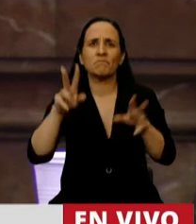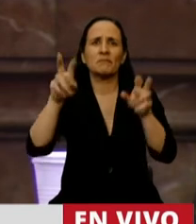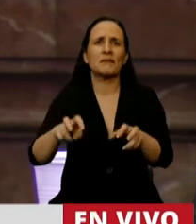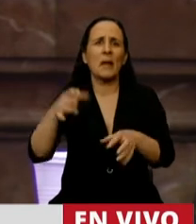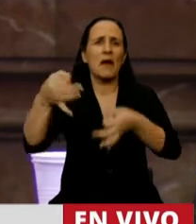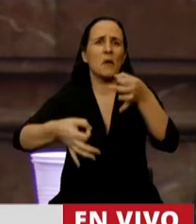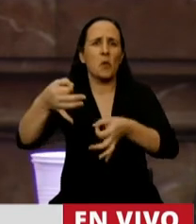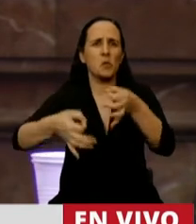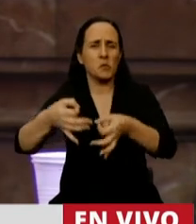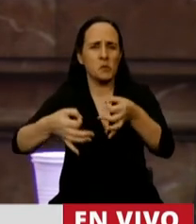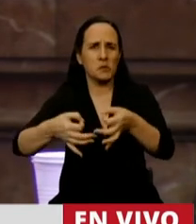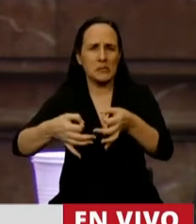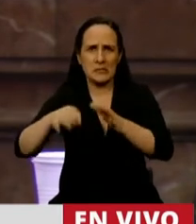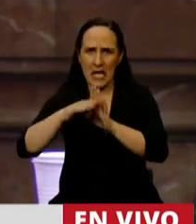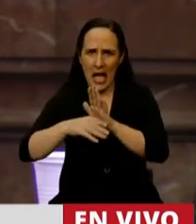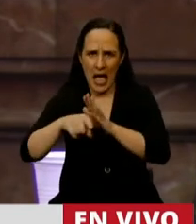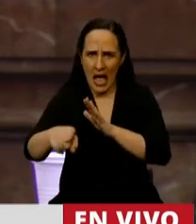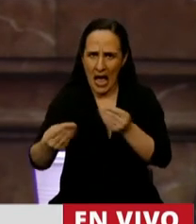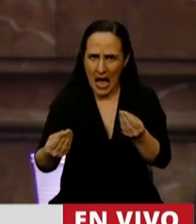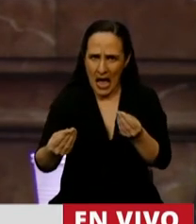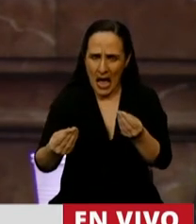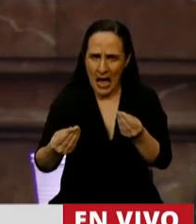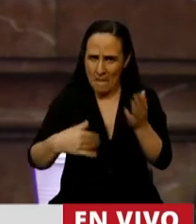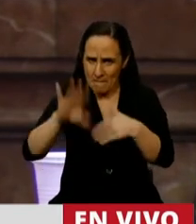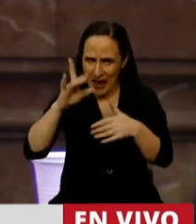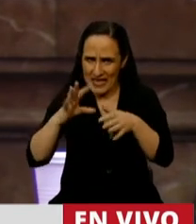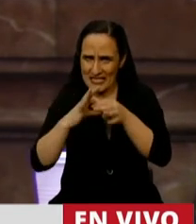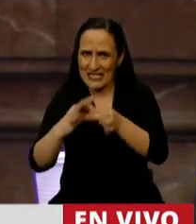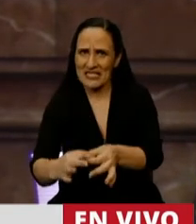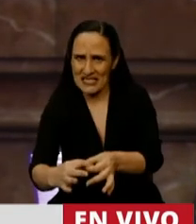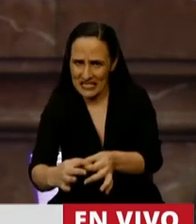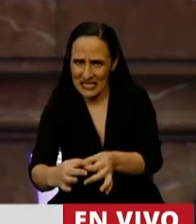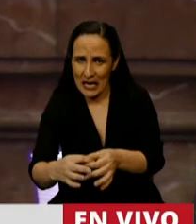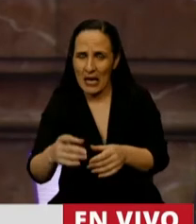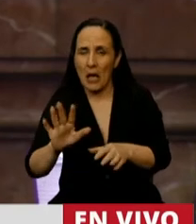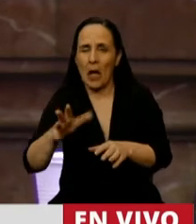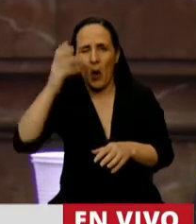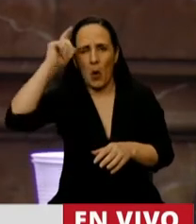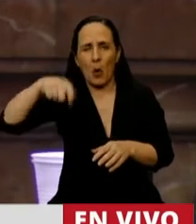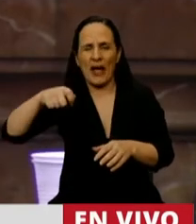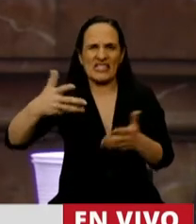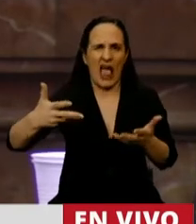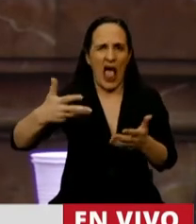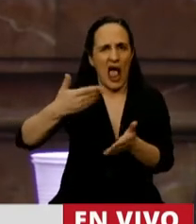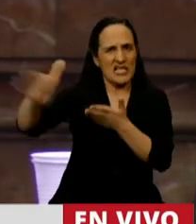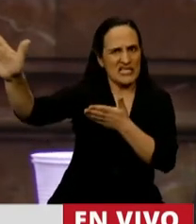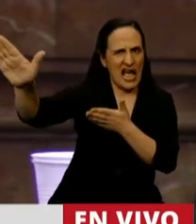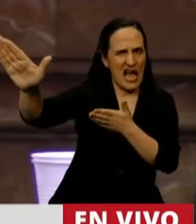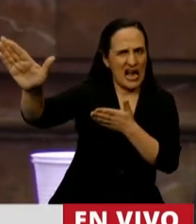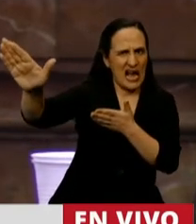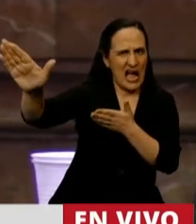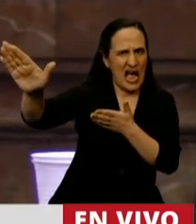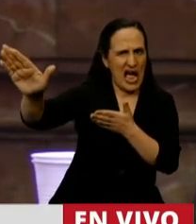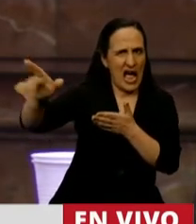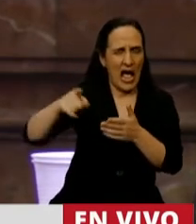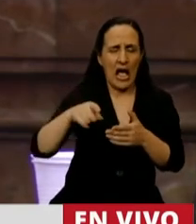país va a ser sólo aquella destinada a sacarse jueces de encima y a que